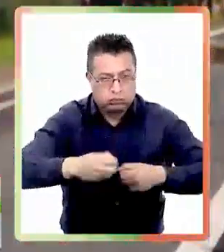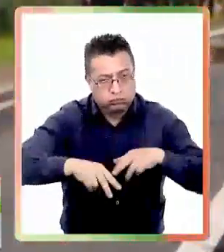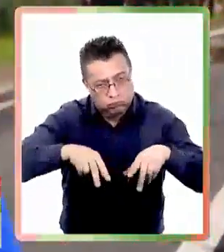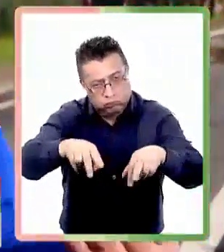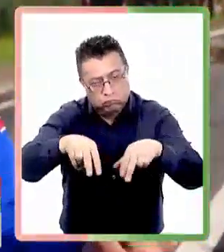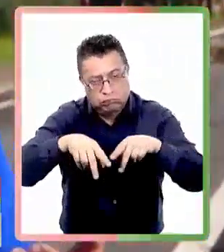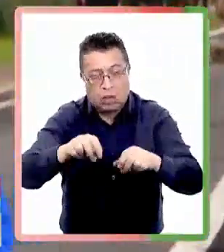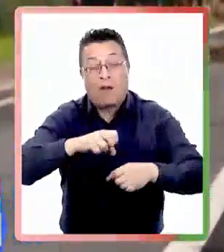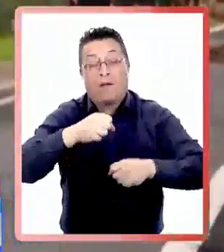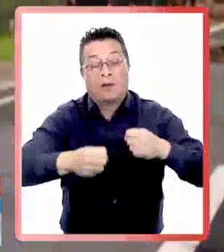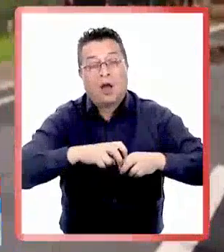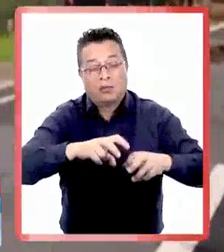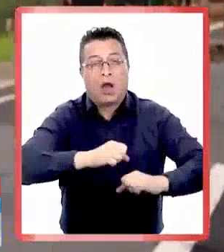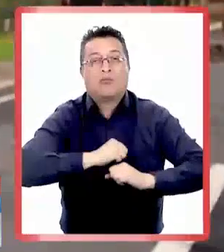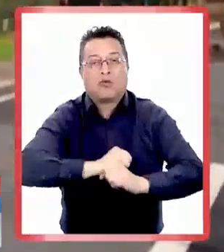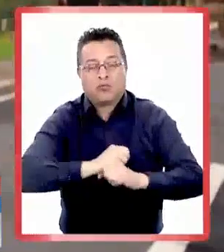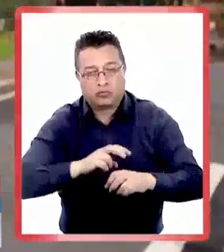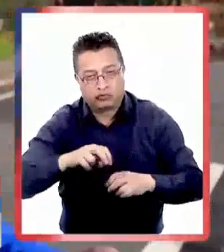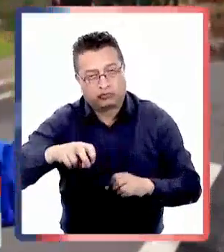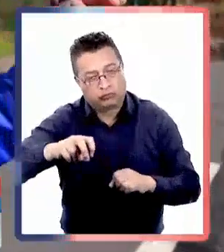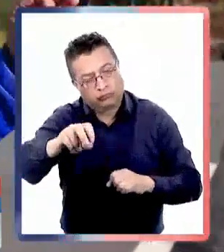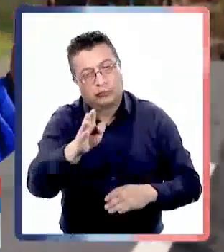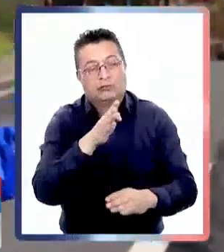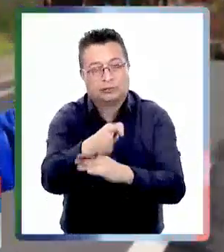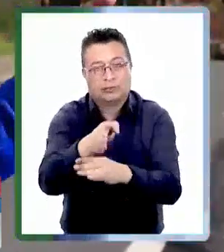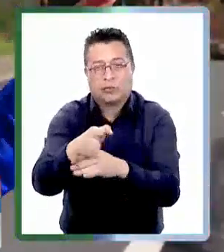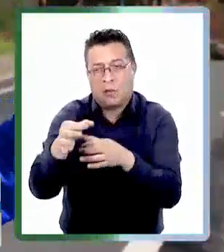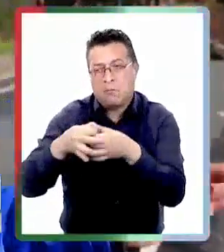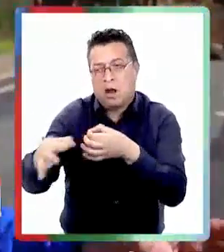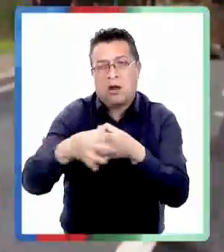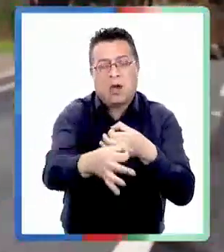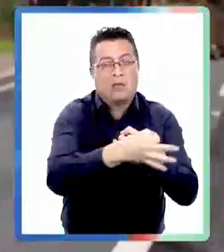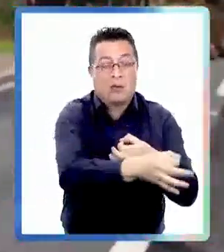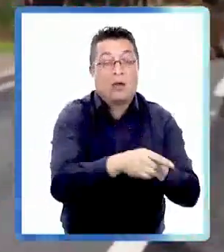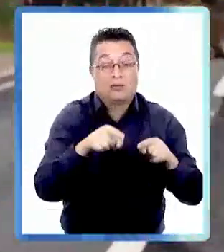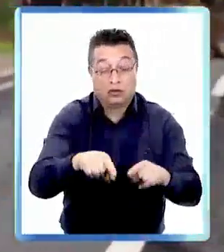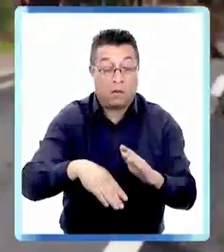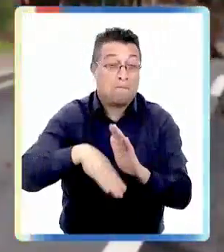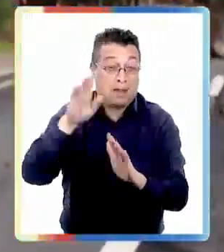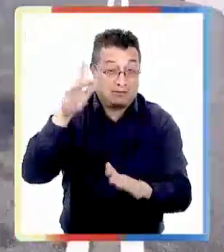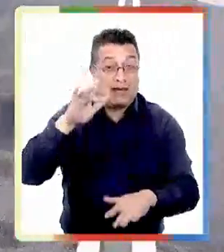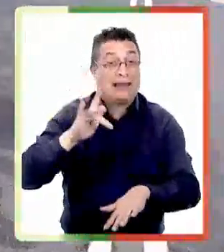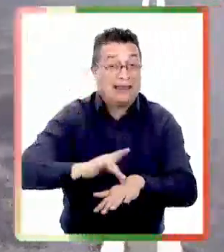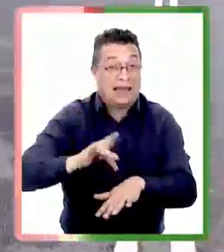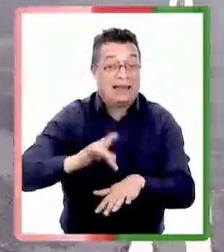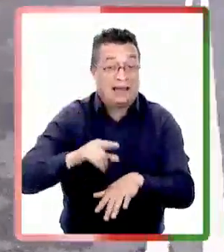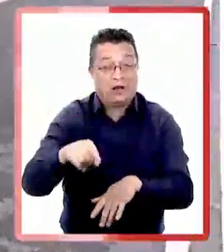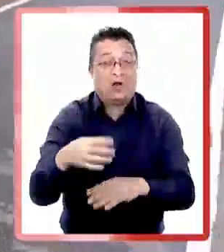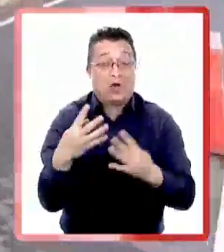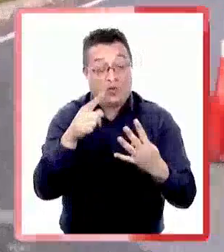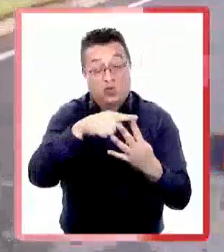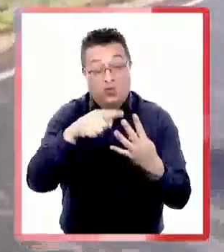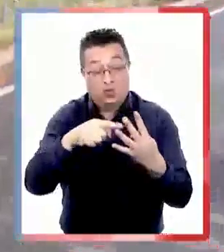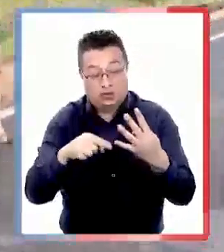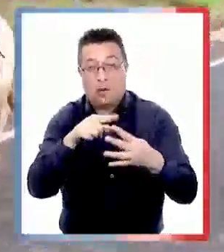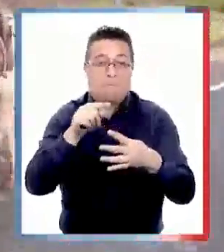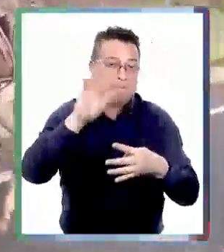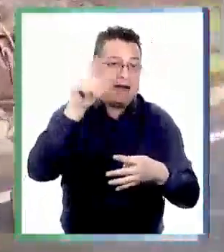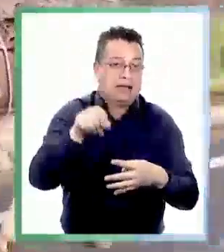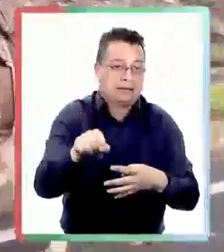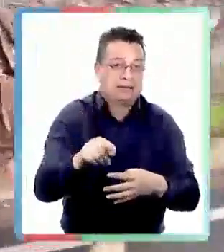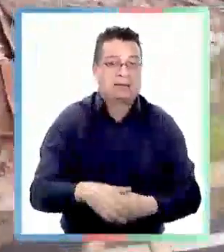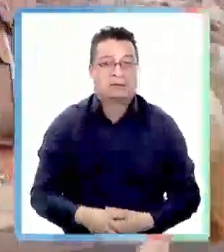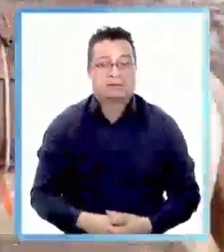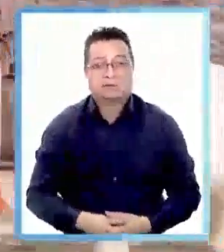vehículo a caballo para llevar ayuda hacia los sectores más alejados pero este es uno de los puntos más críticos de los cuatro puntos que tenemos Para